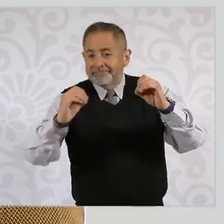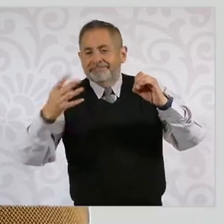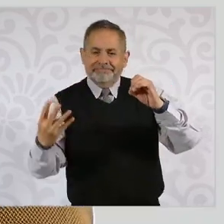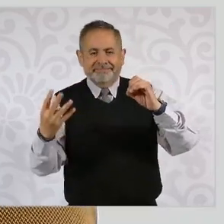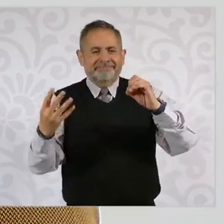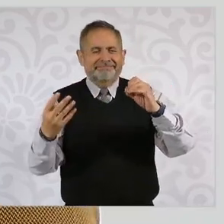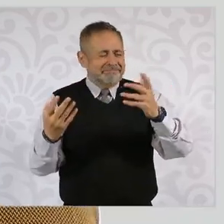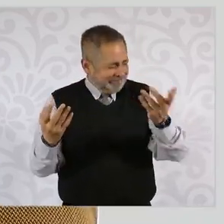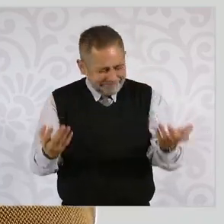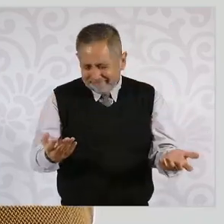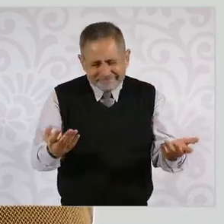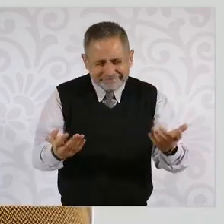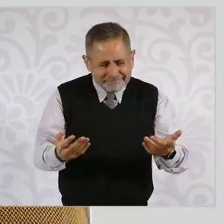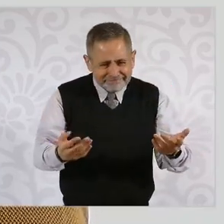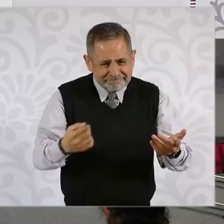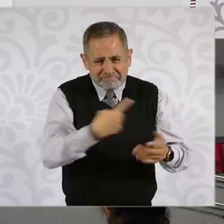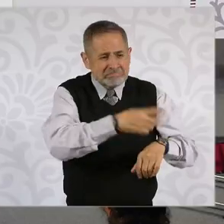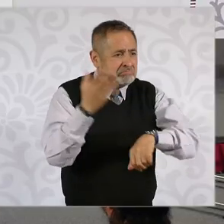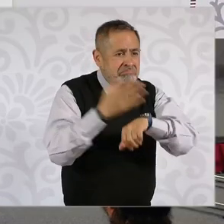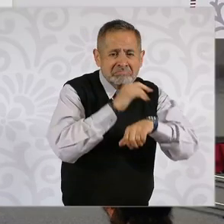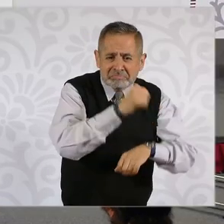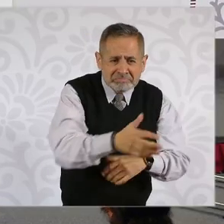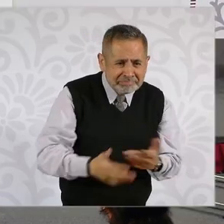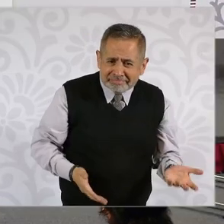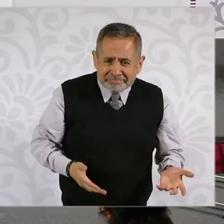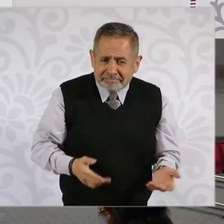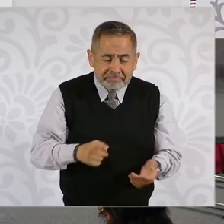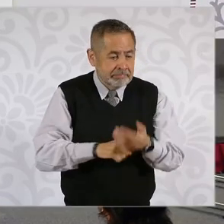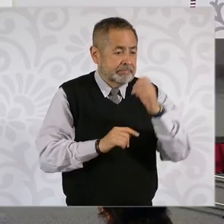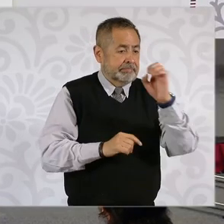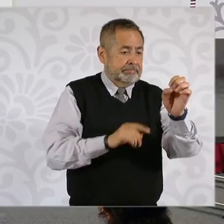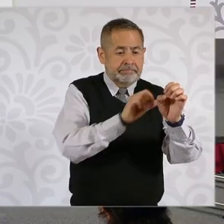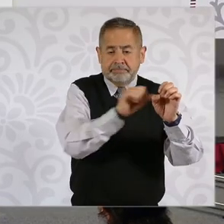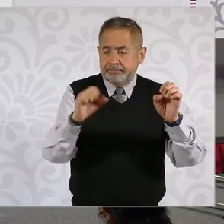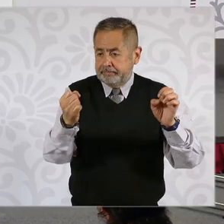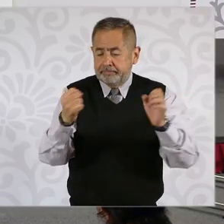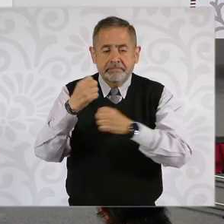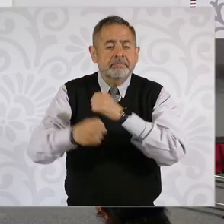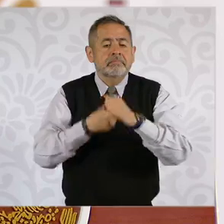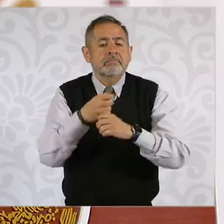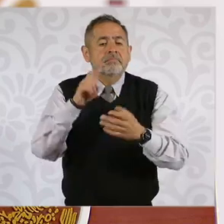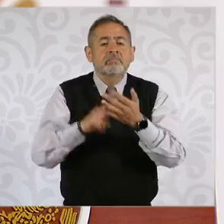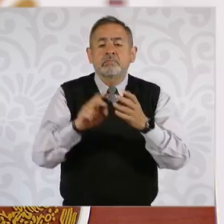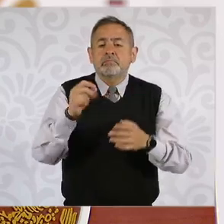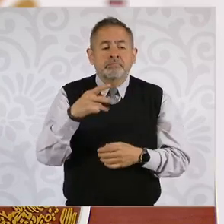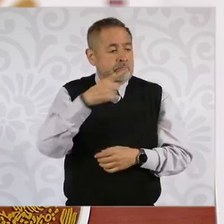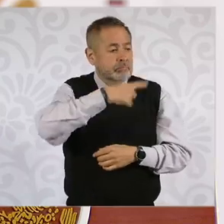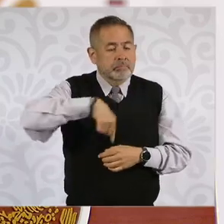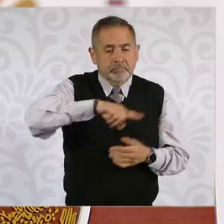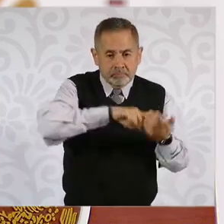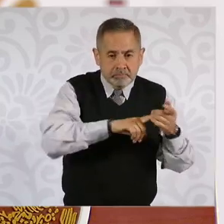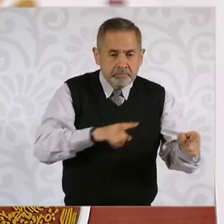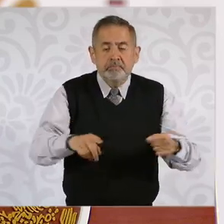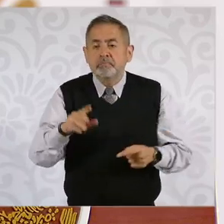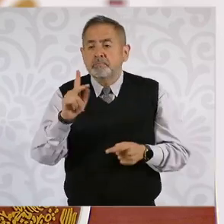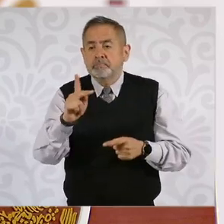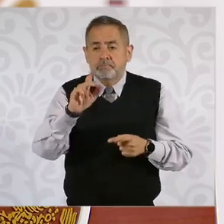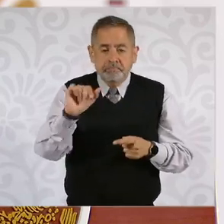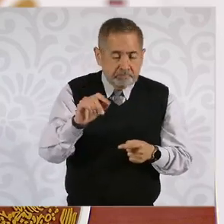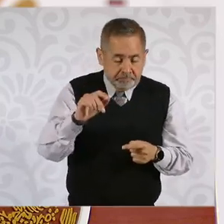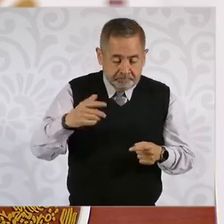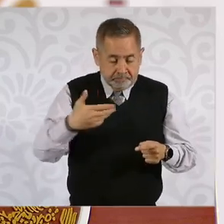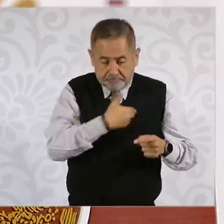De esto y de enero a septiembre de 2023, el Poder Ejecutivo y la Fiscalía General de la